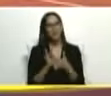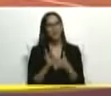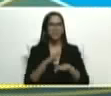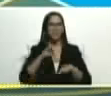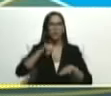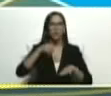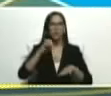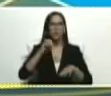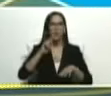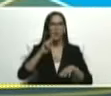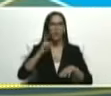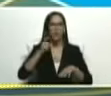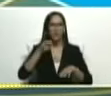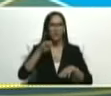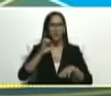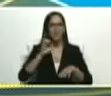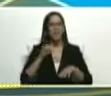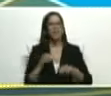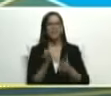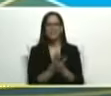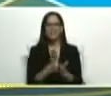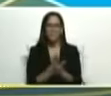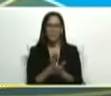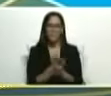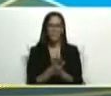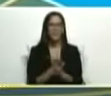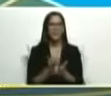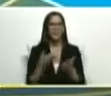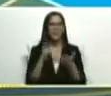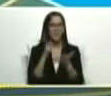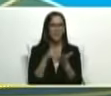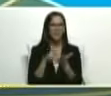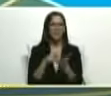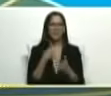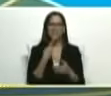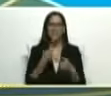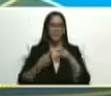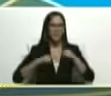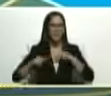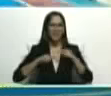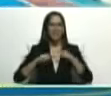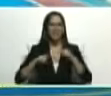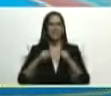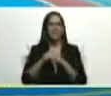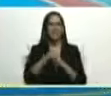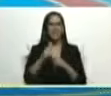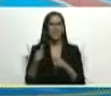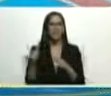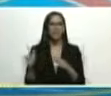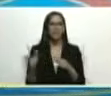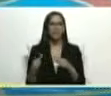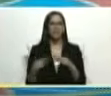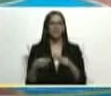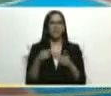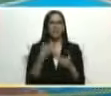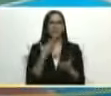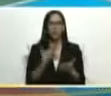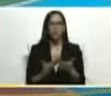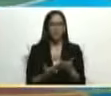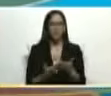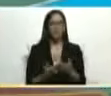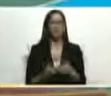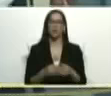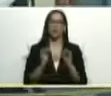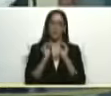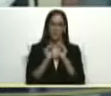mil maravillas cada vez que nos manda que es lo que tenemos que hacer en cada uno de estas solicitudes los